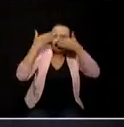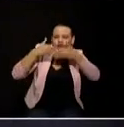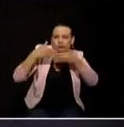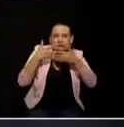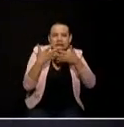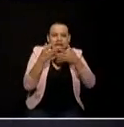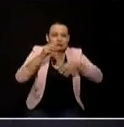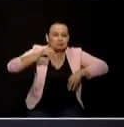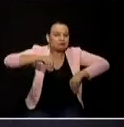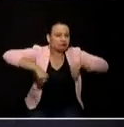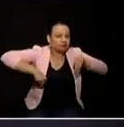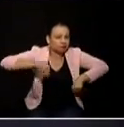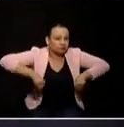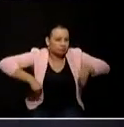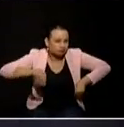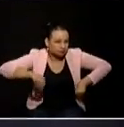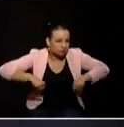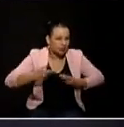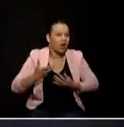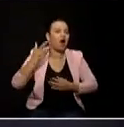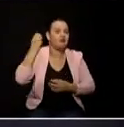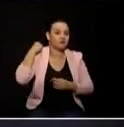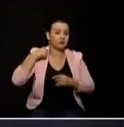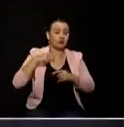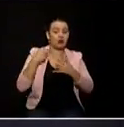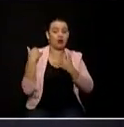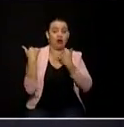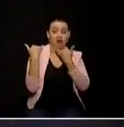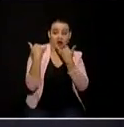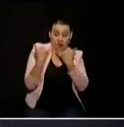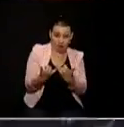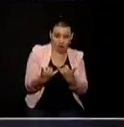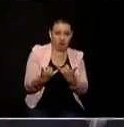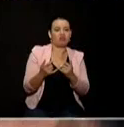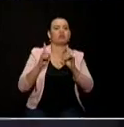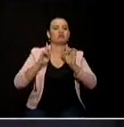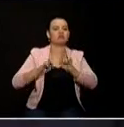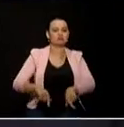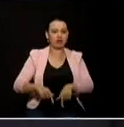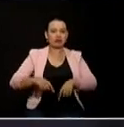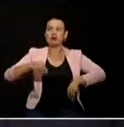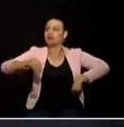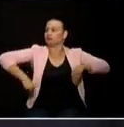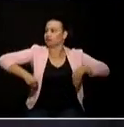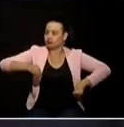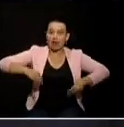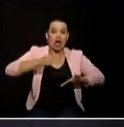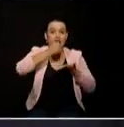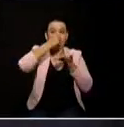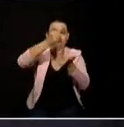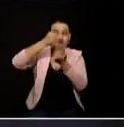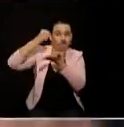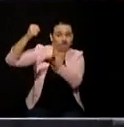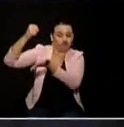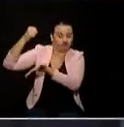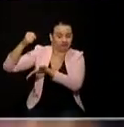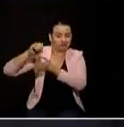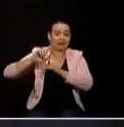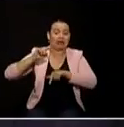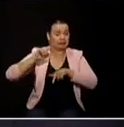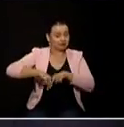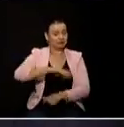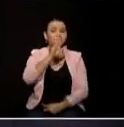están financiando candidatos para la gobernación de antioquia también lo hacen en alcaldías del departamento y